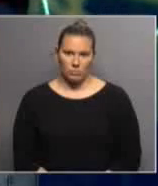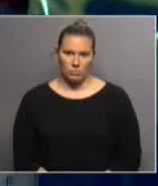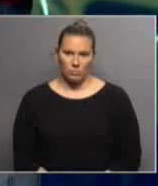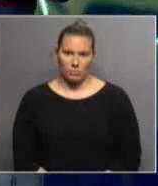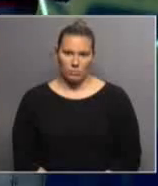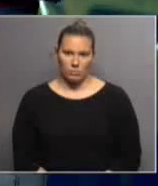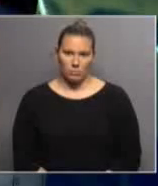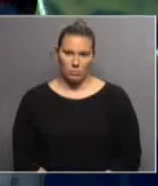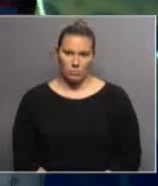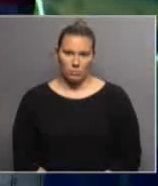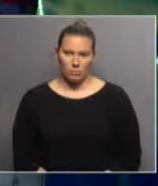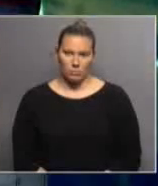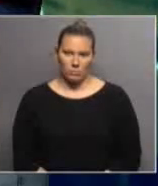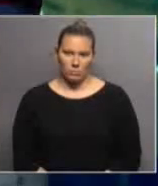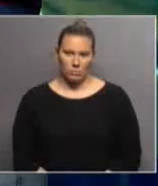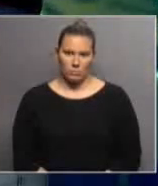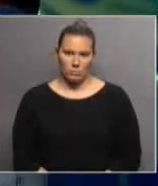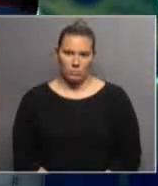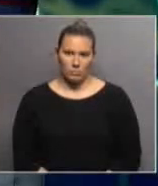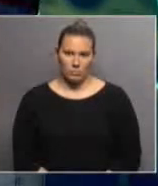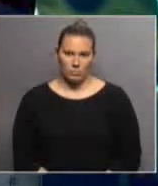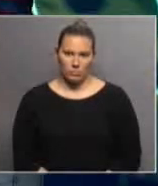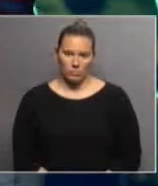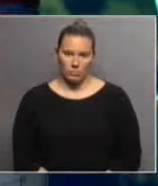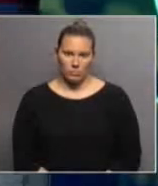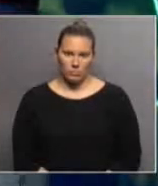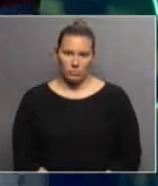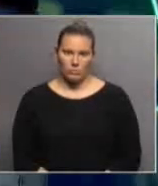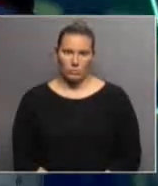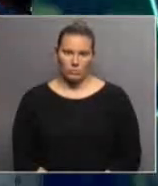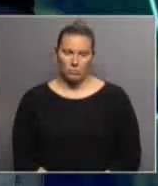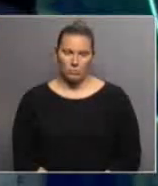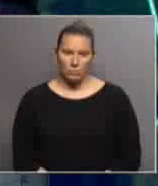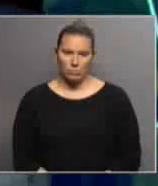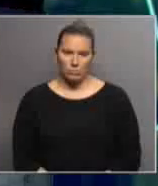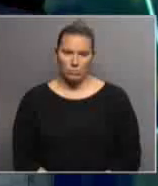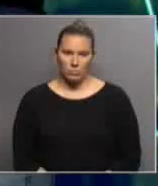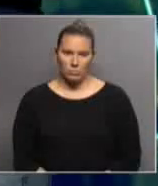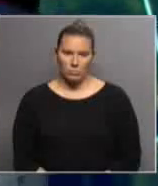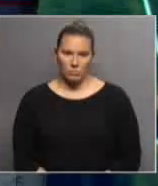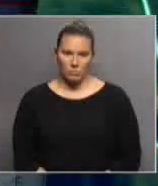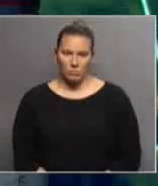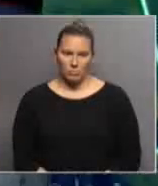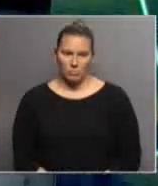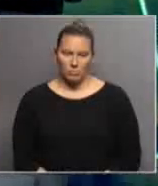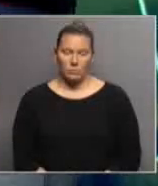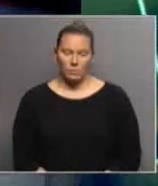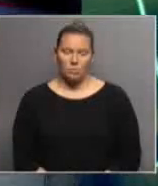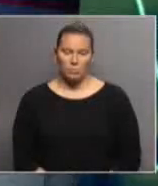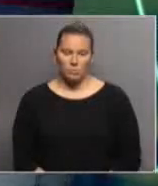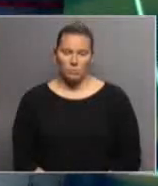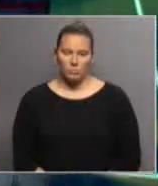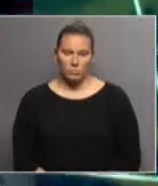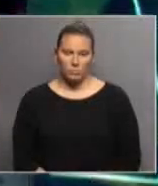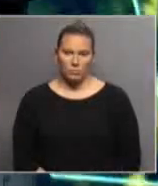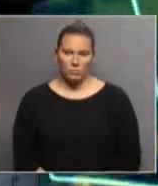lograr entender a través de una lectura labial. Ahora, con la ley que tenemos, la 17